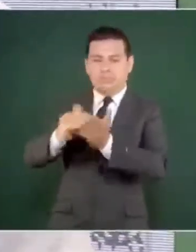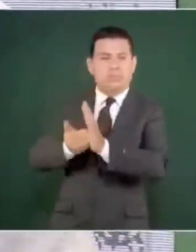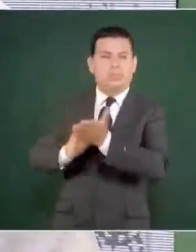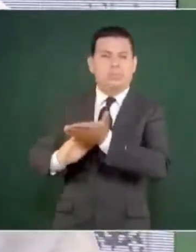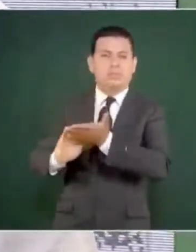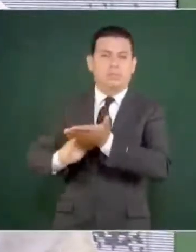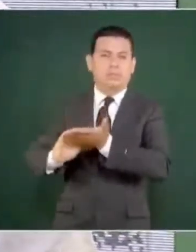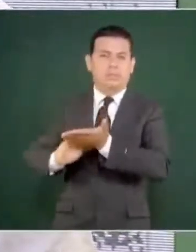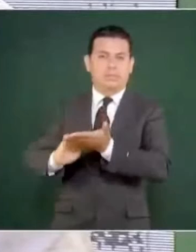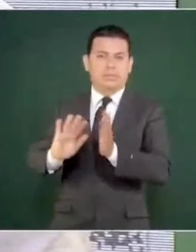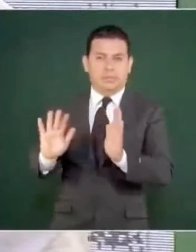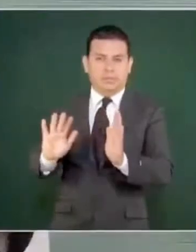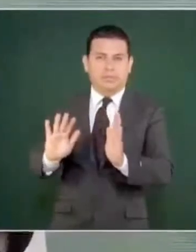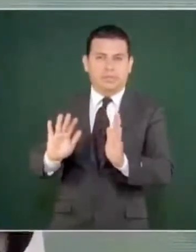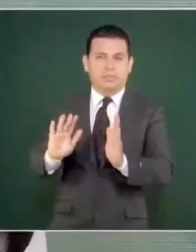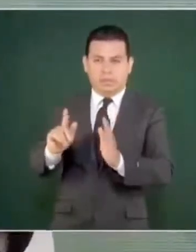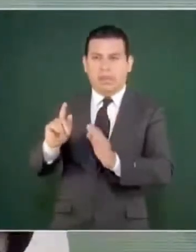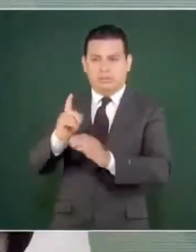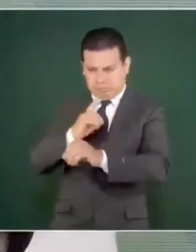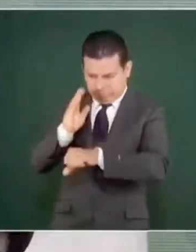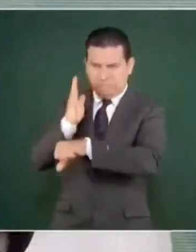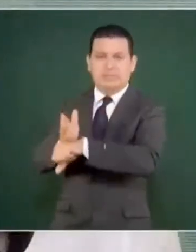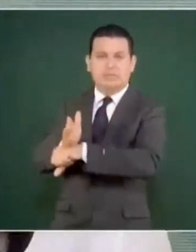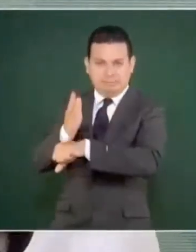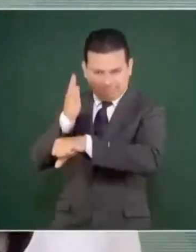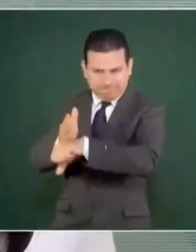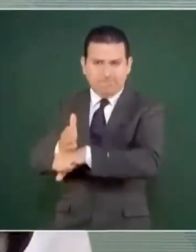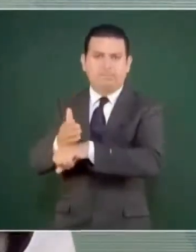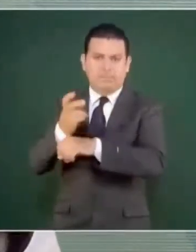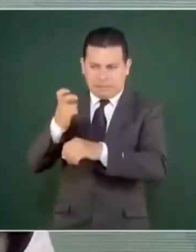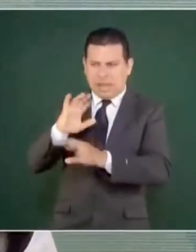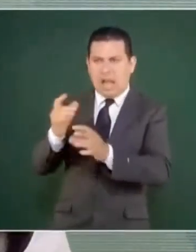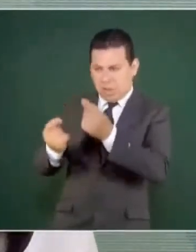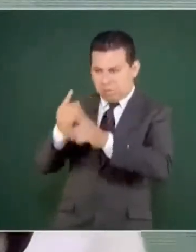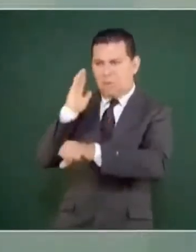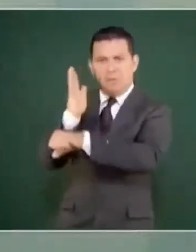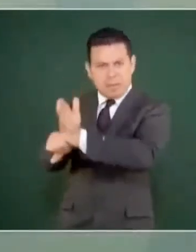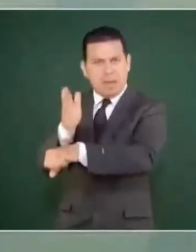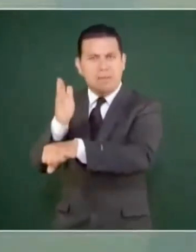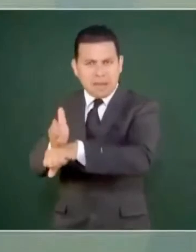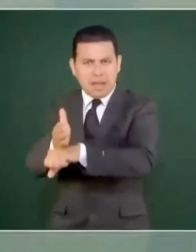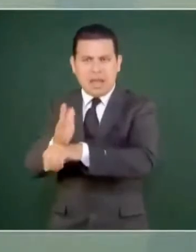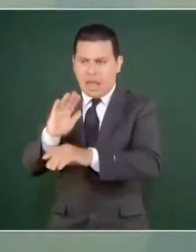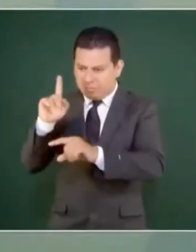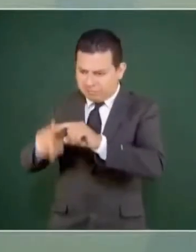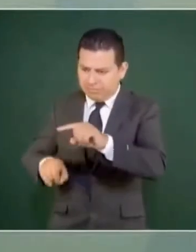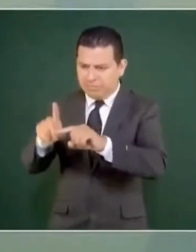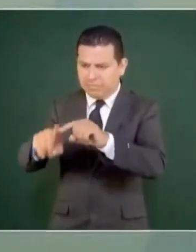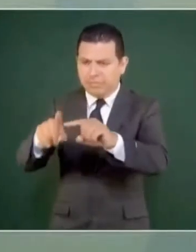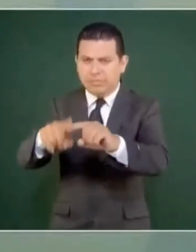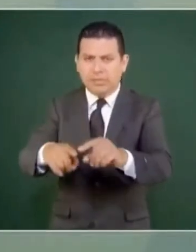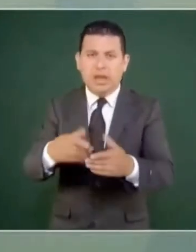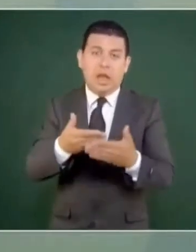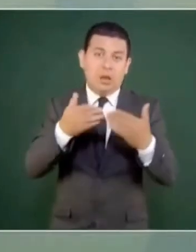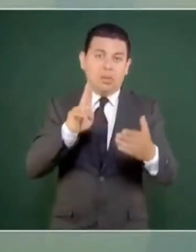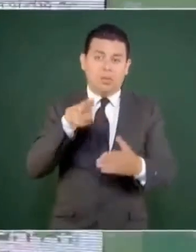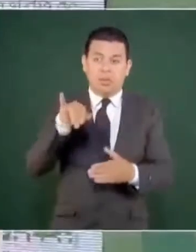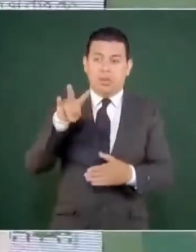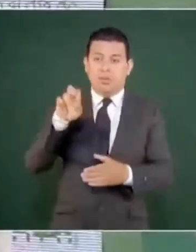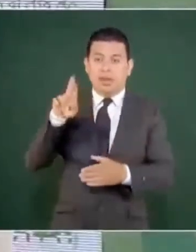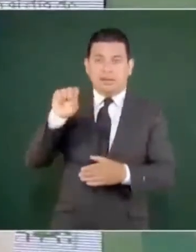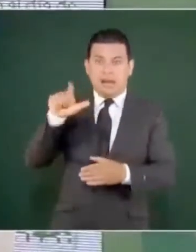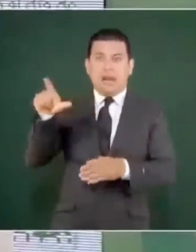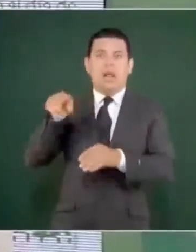Entonces, ese es el asunto, ahora el Universal, como